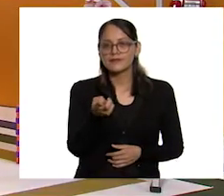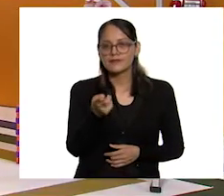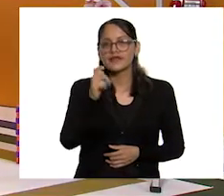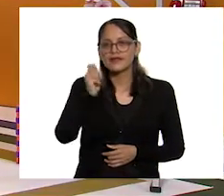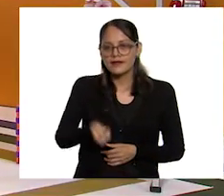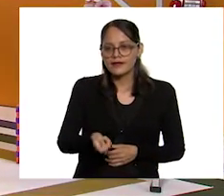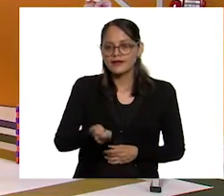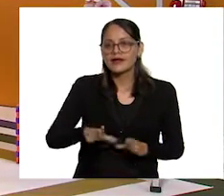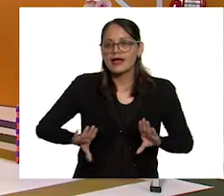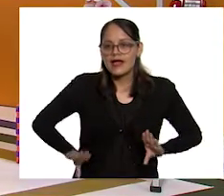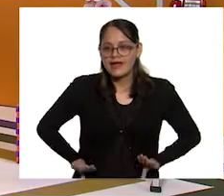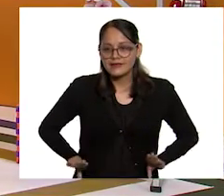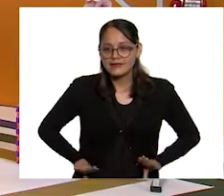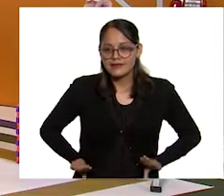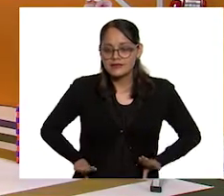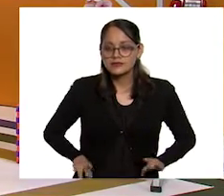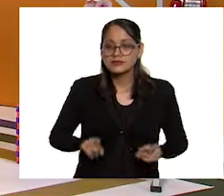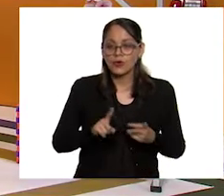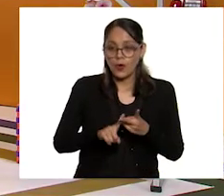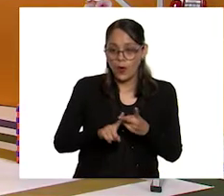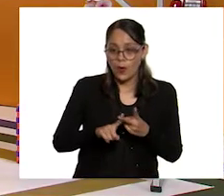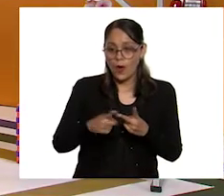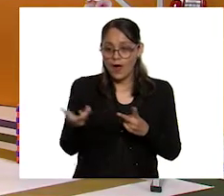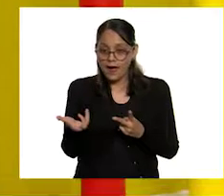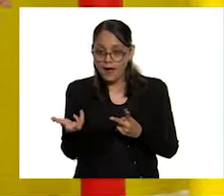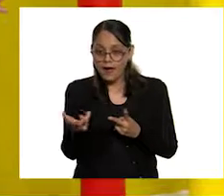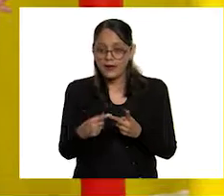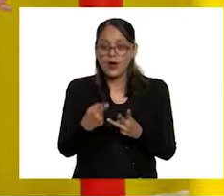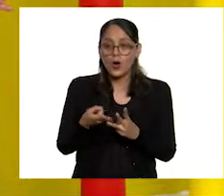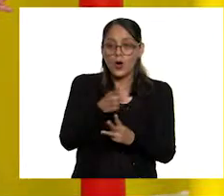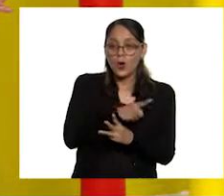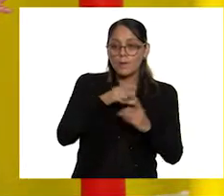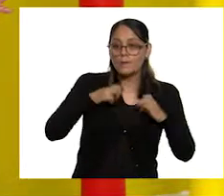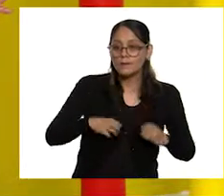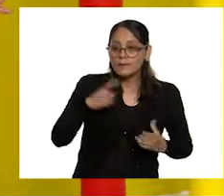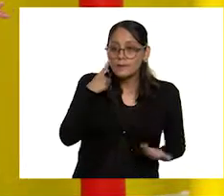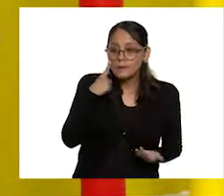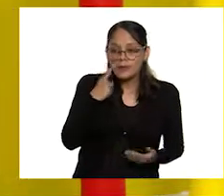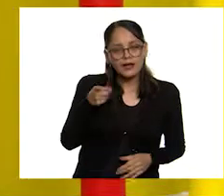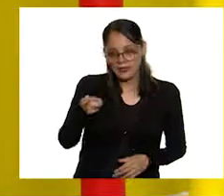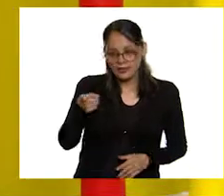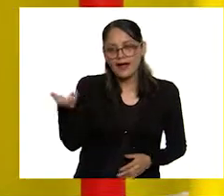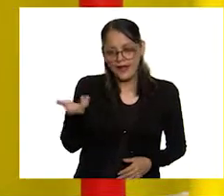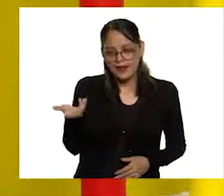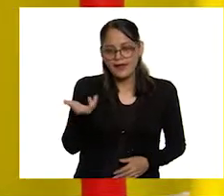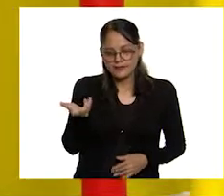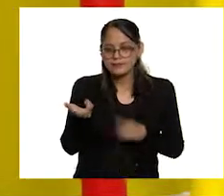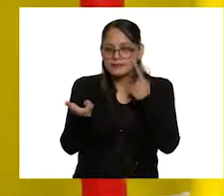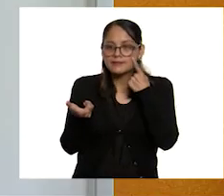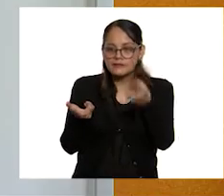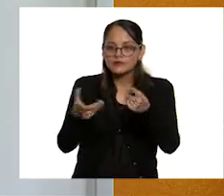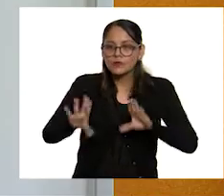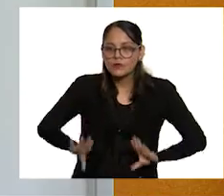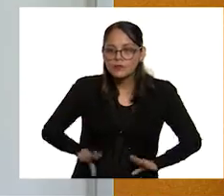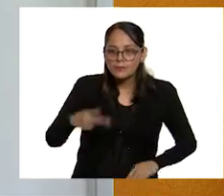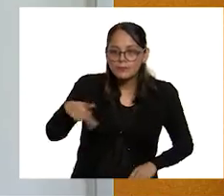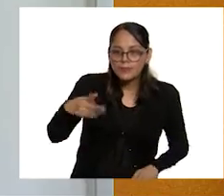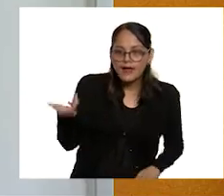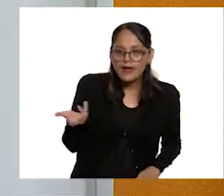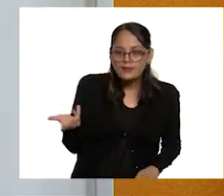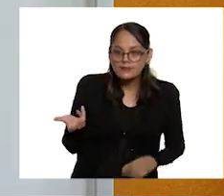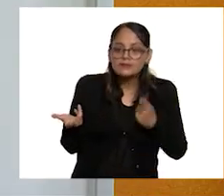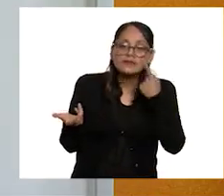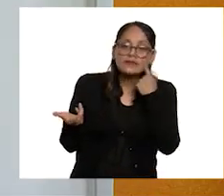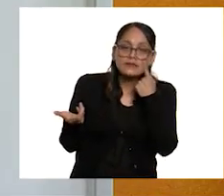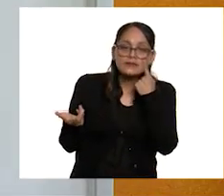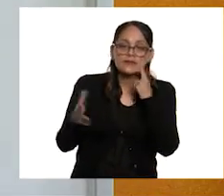físicas, de personalidad o lo que hace? Pues, lo que hace, ¿verdad? Así es. Esa una característica más bien allí,